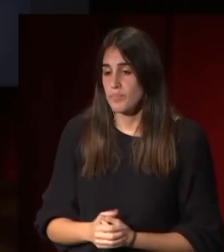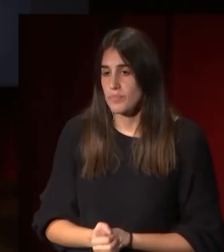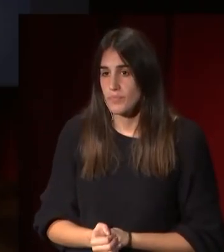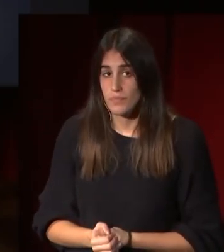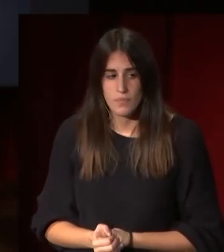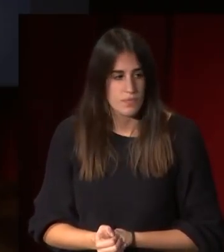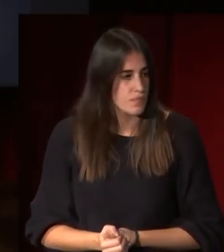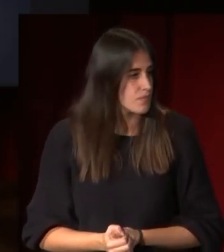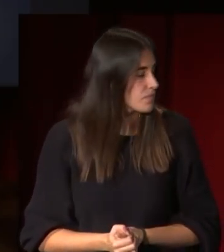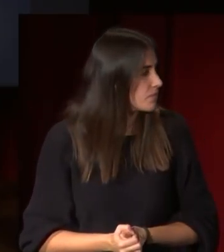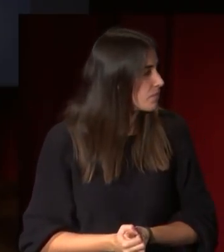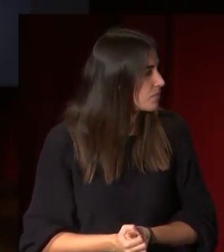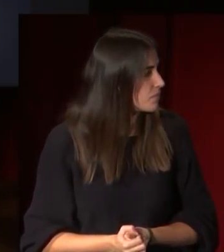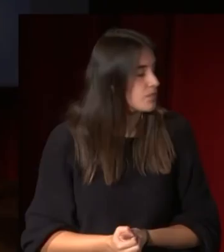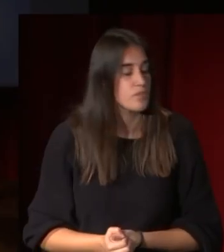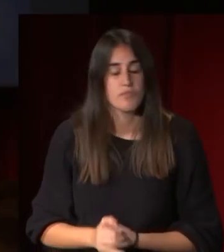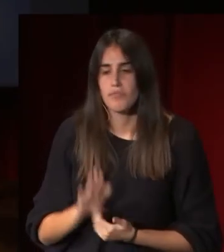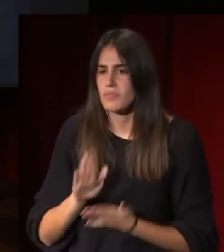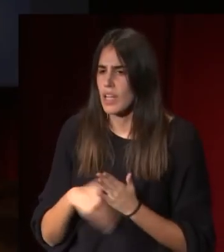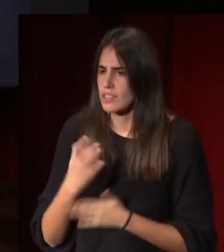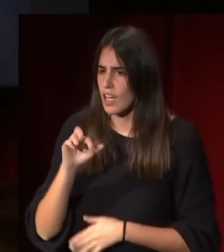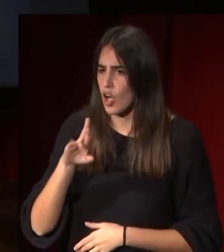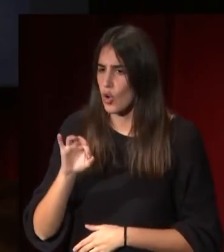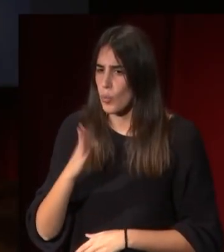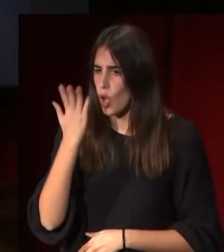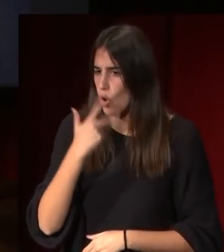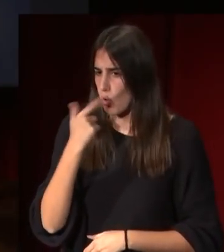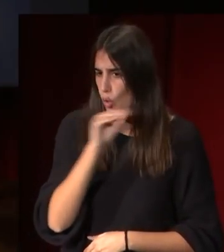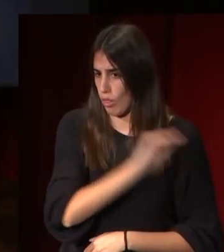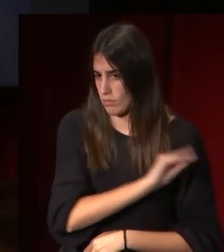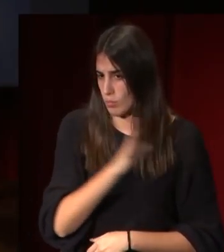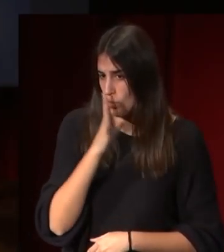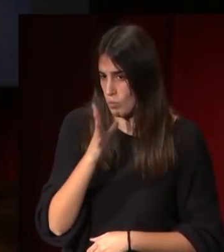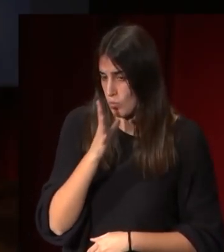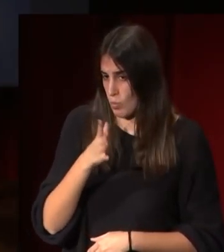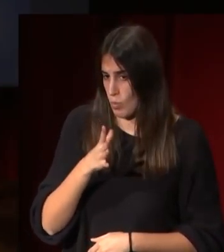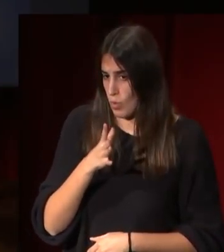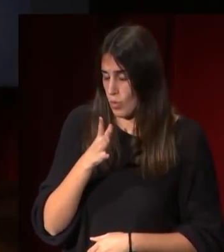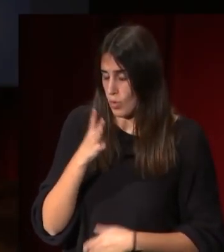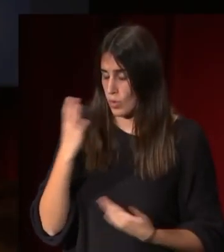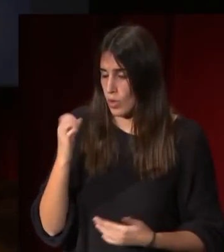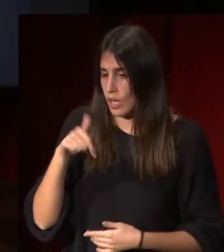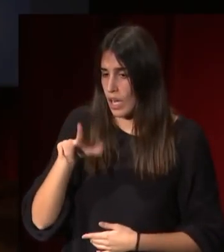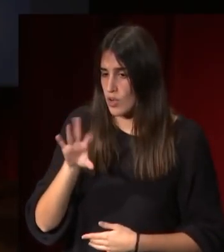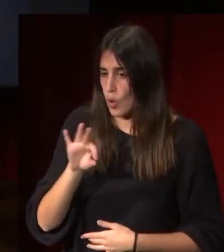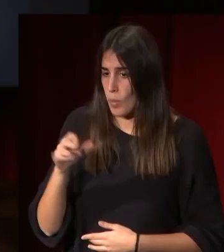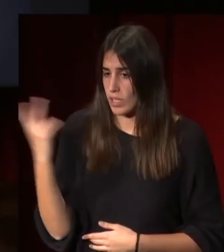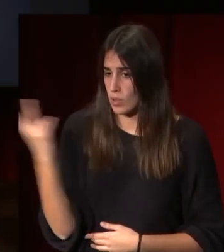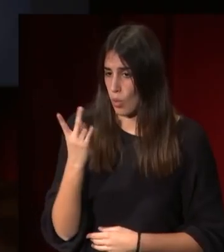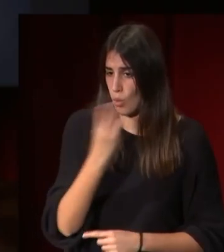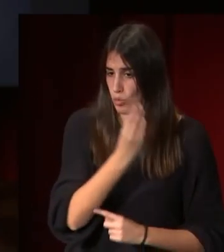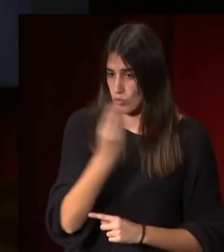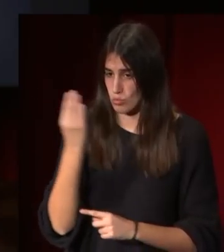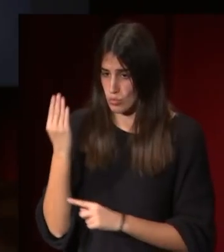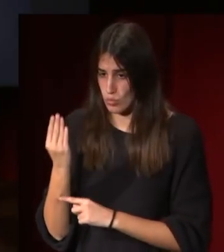incluso hasta Álvarez Cubero pudo haber conocido estas obras en sus primeros momentos porque Canova expuso estos púgiles en